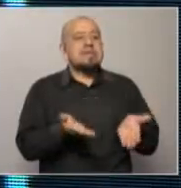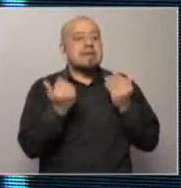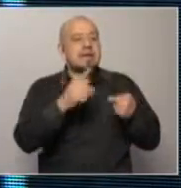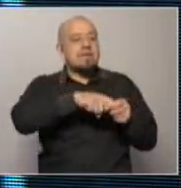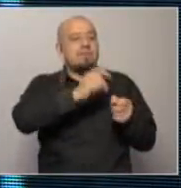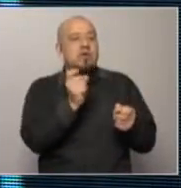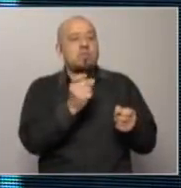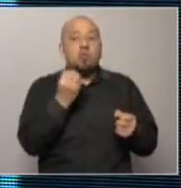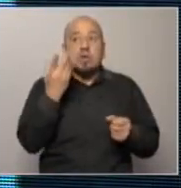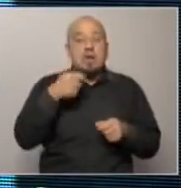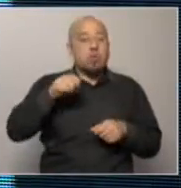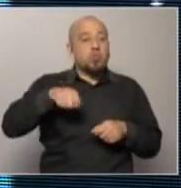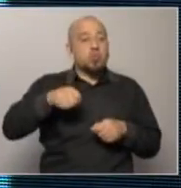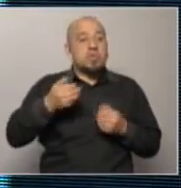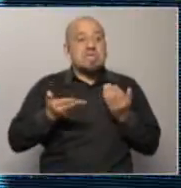la justicia lo pide